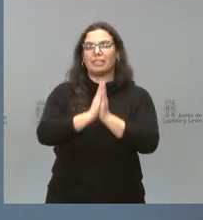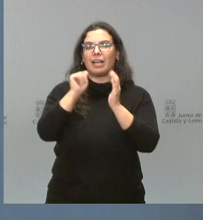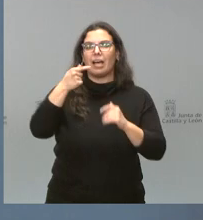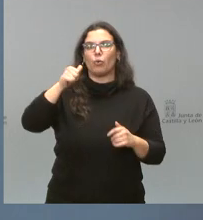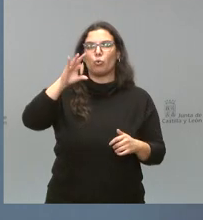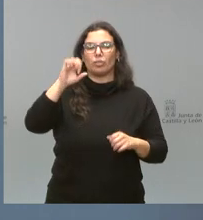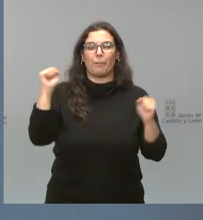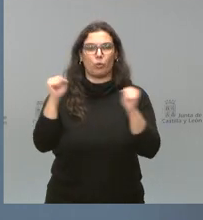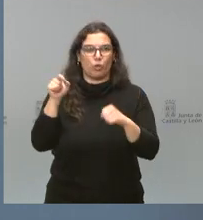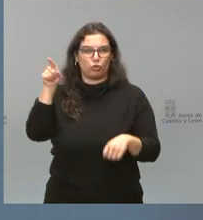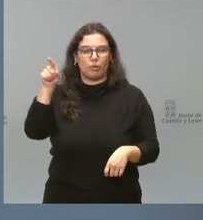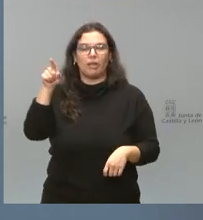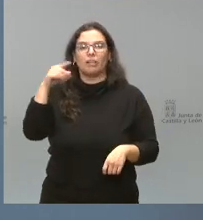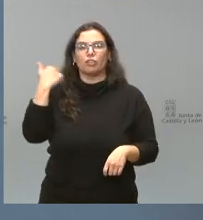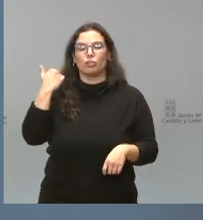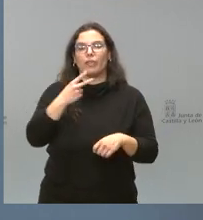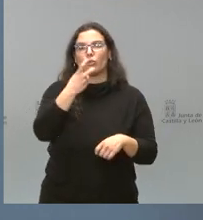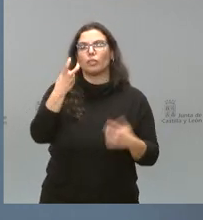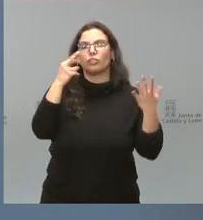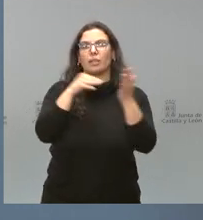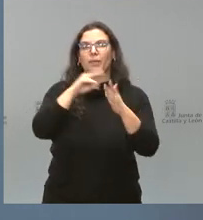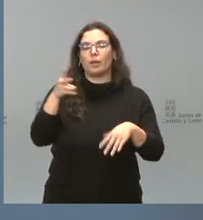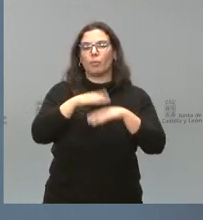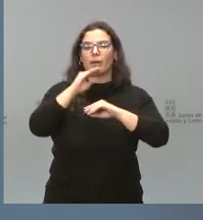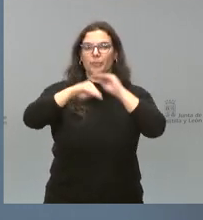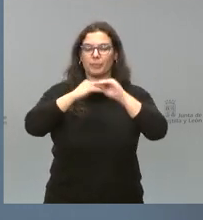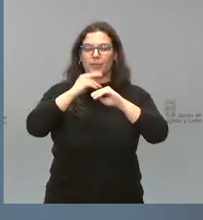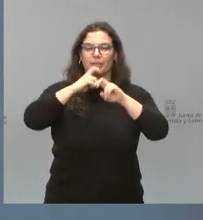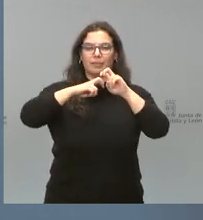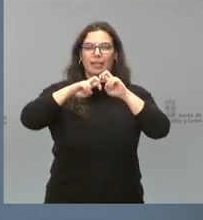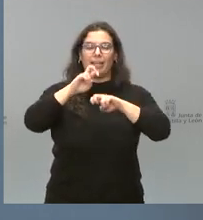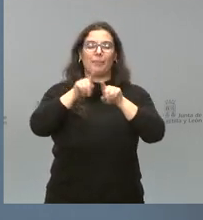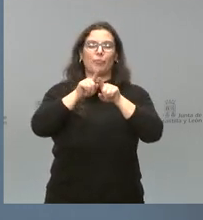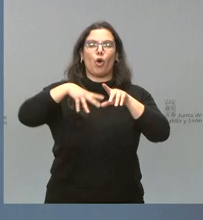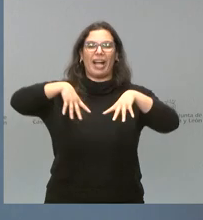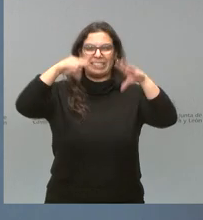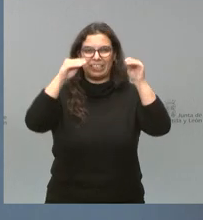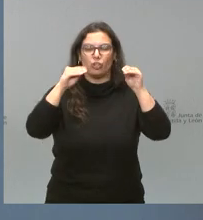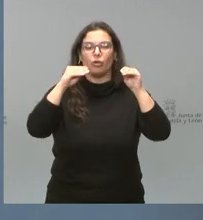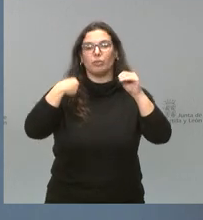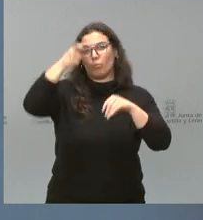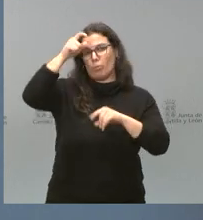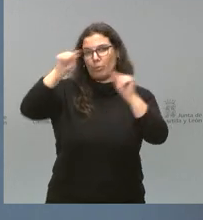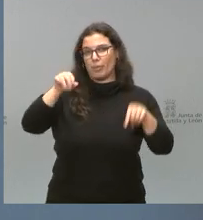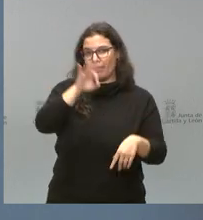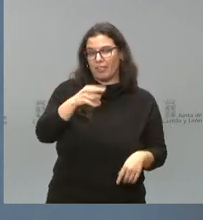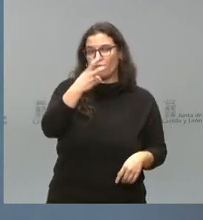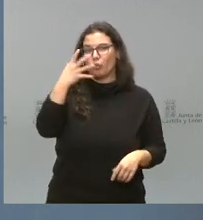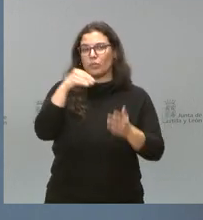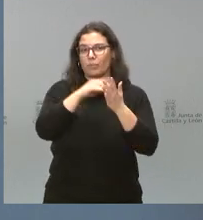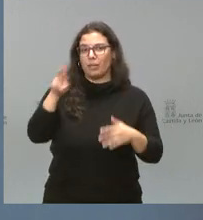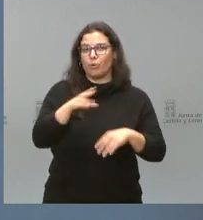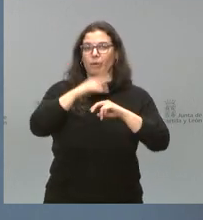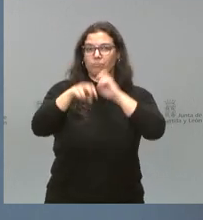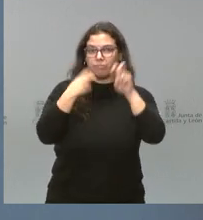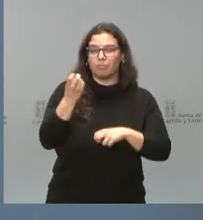Orma en Soria, 260.000 euros para intervenciones en el Castillo de Belmonte de Campos en Palencia, 250.000 euros para la rehabilitación